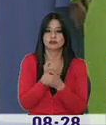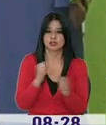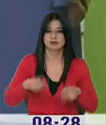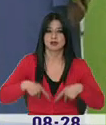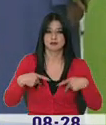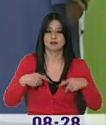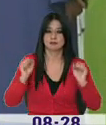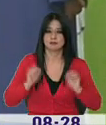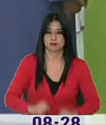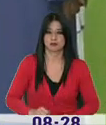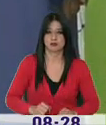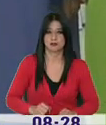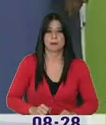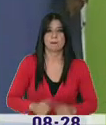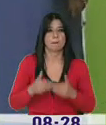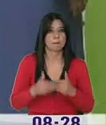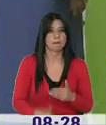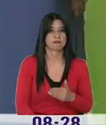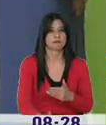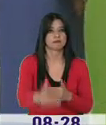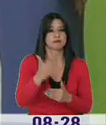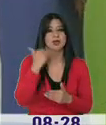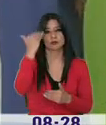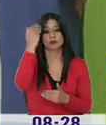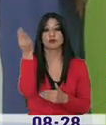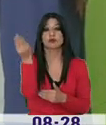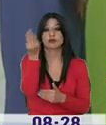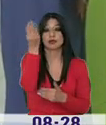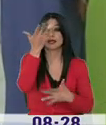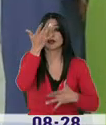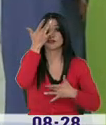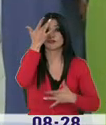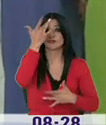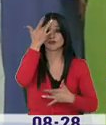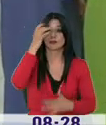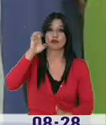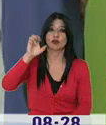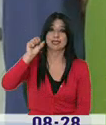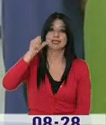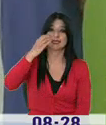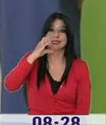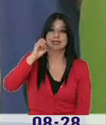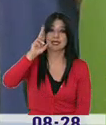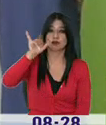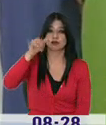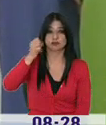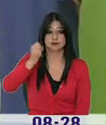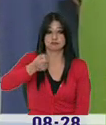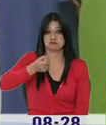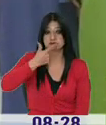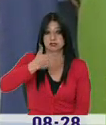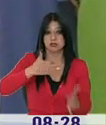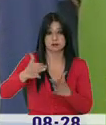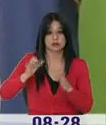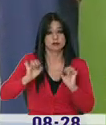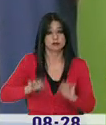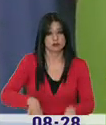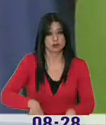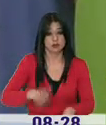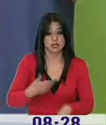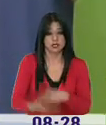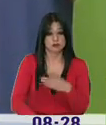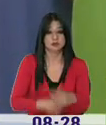del periodo de adultos jóvenes que podrían con medicación también evitar que lleguen a discapacidades